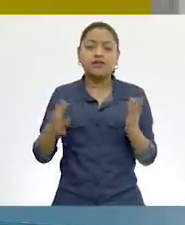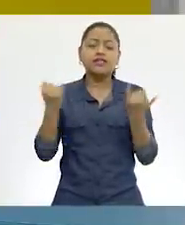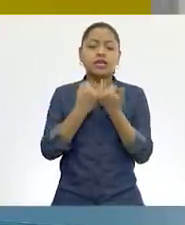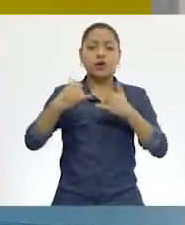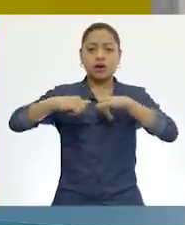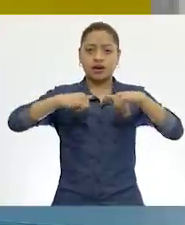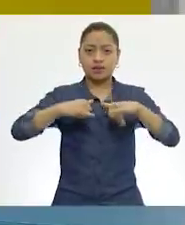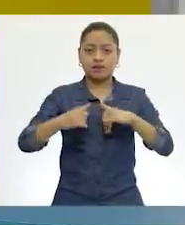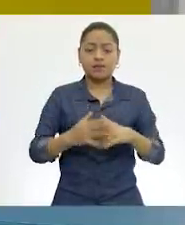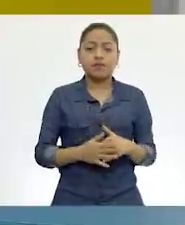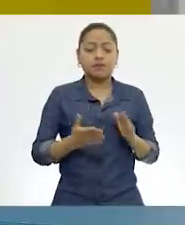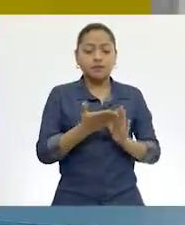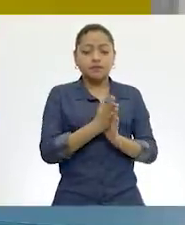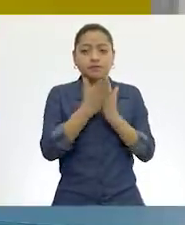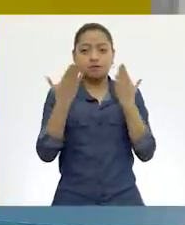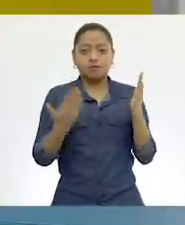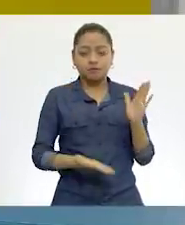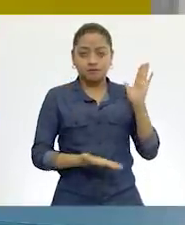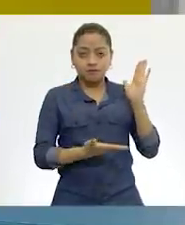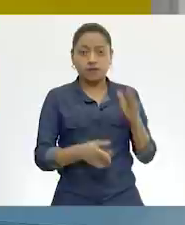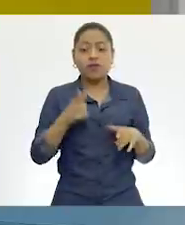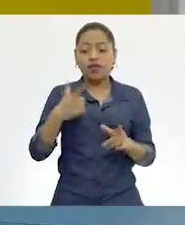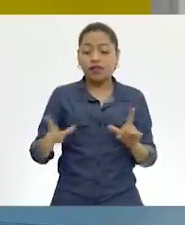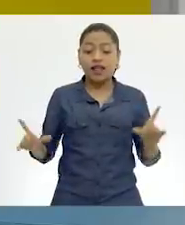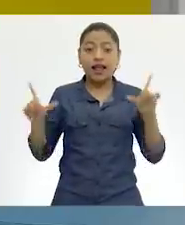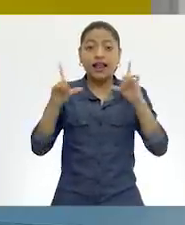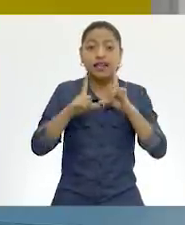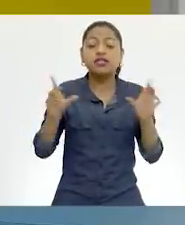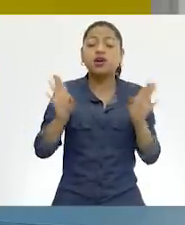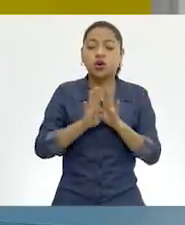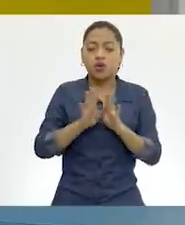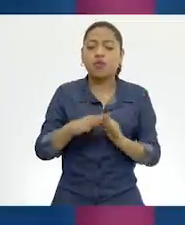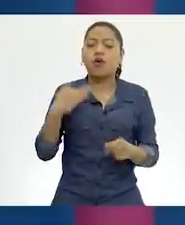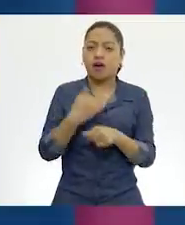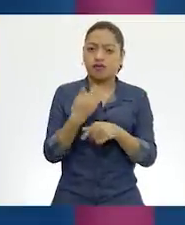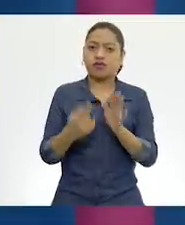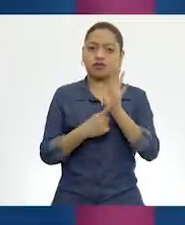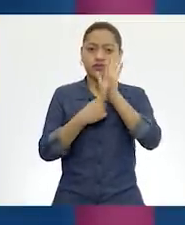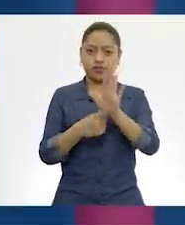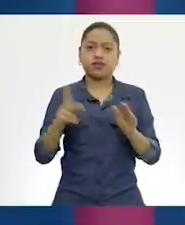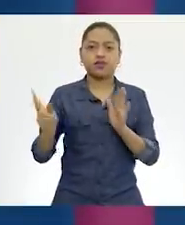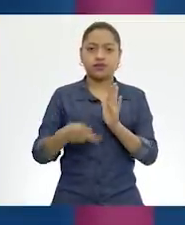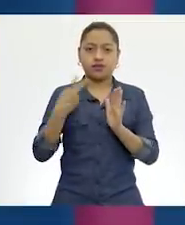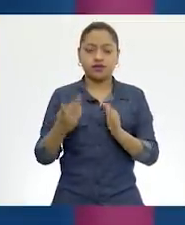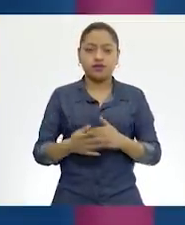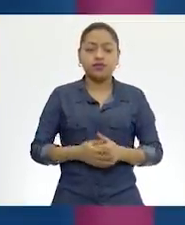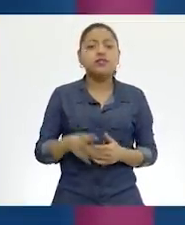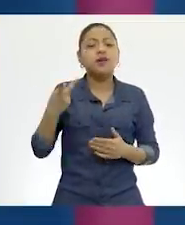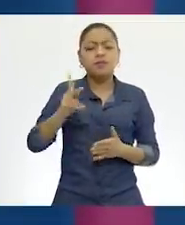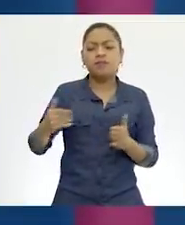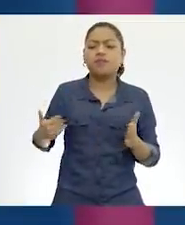María te va a mostrar nuevamente esta ficha que trabajamos la sesión anterior, pero hemos estado trabajando con otras.